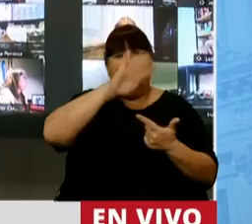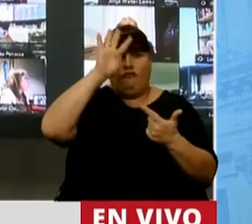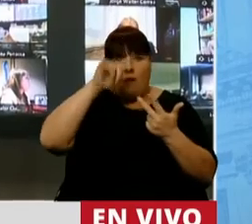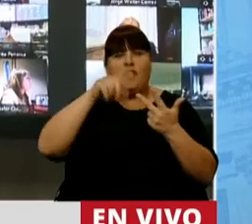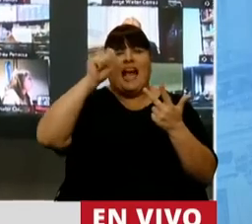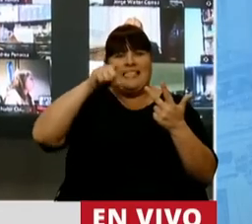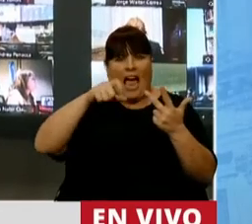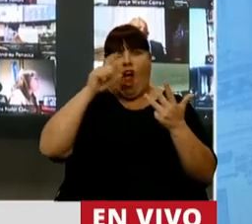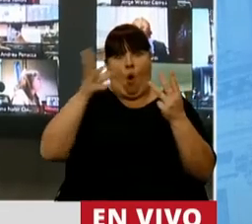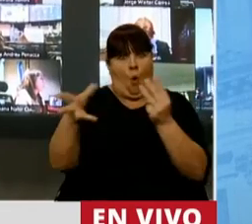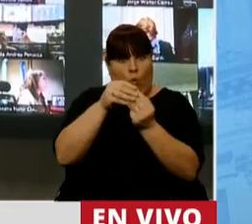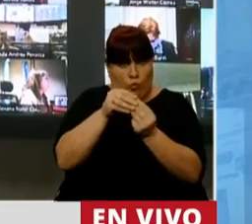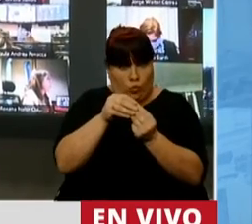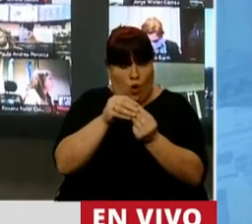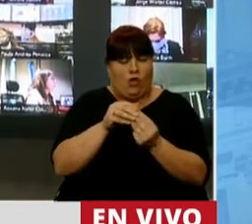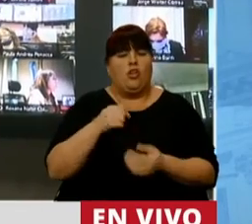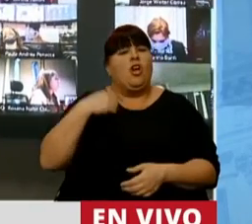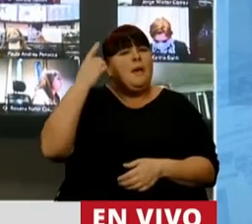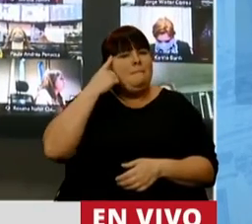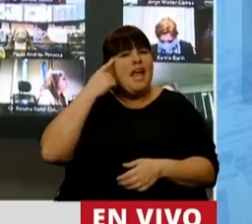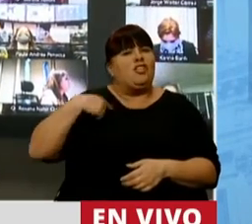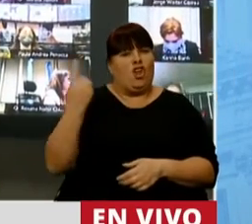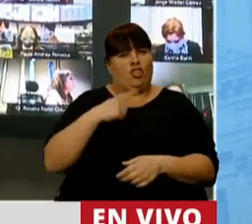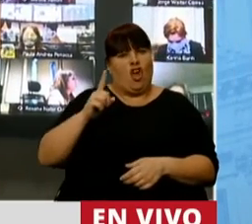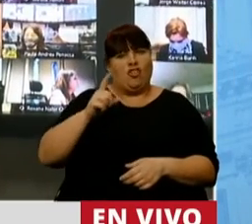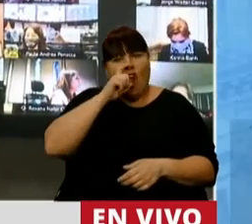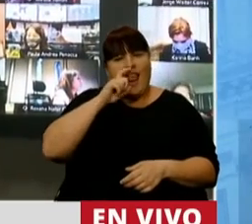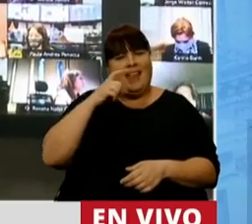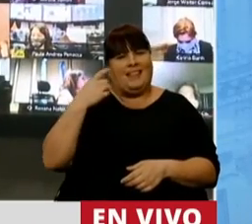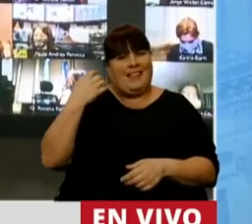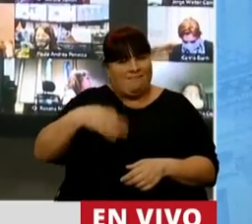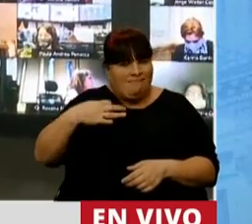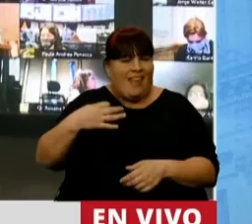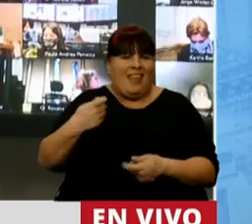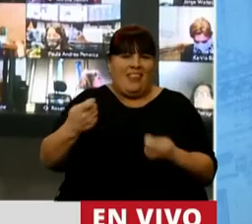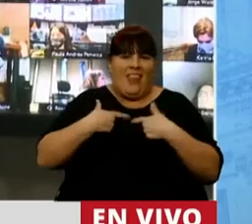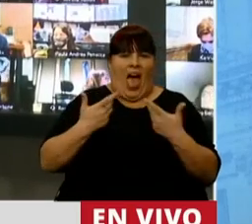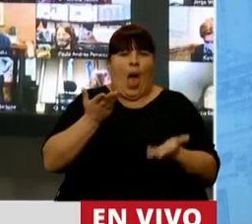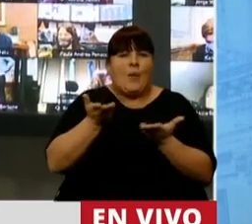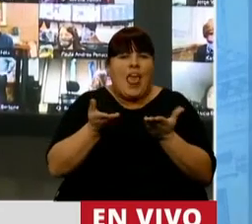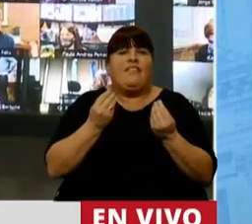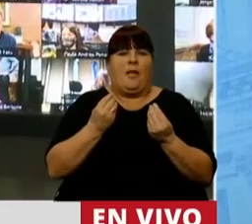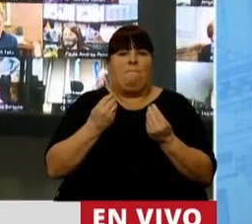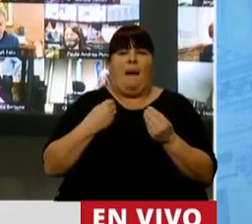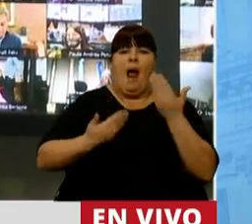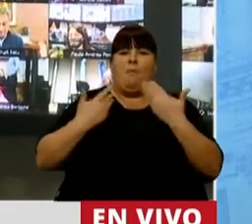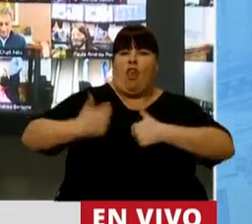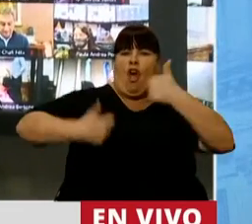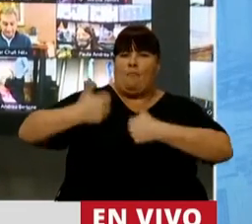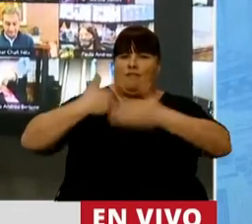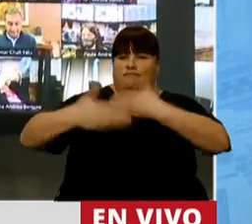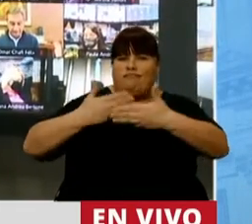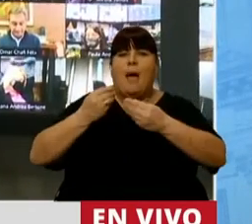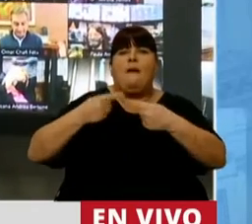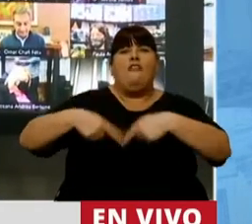Formosa y Chaco. Creo que los correntinos nos merecíamos tener esos beneficios para poder ser competitivos